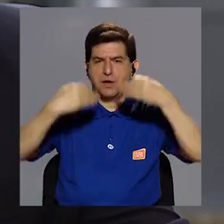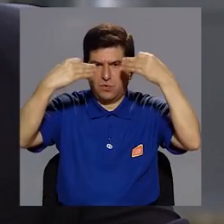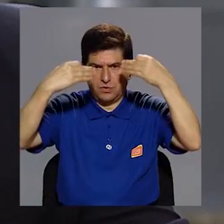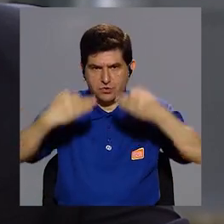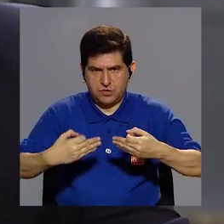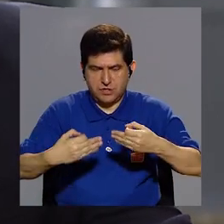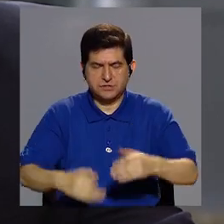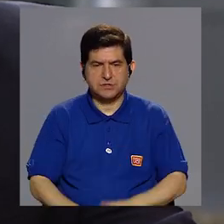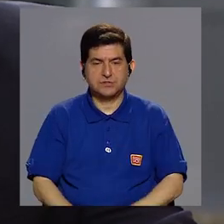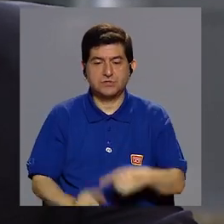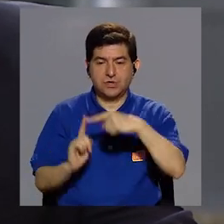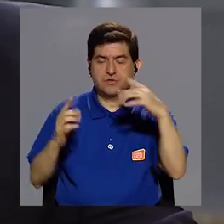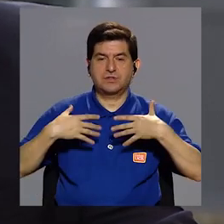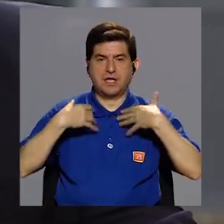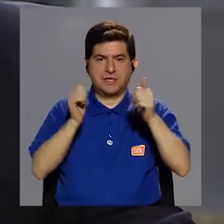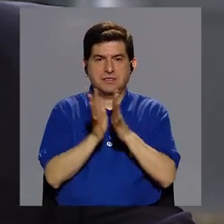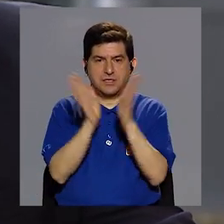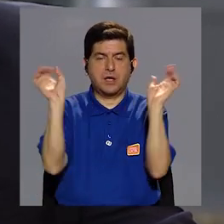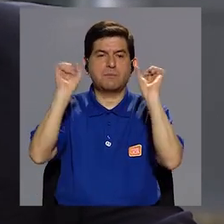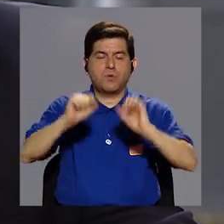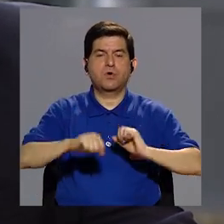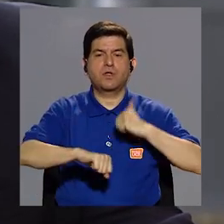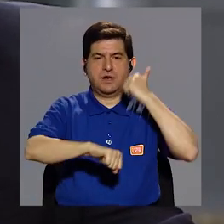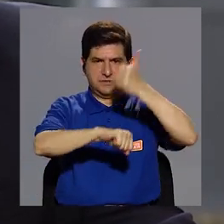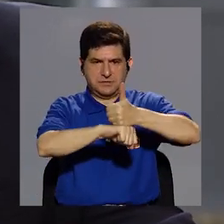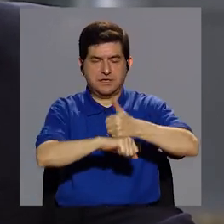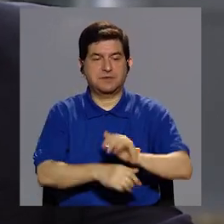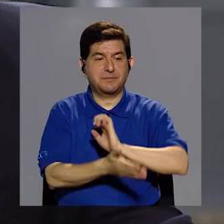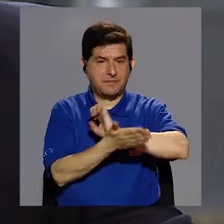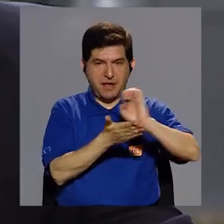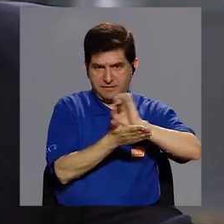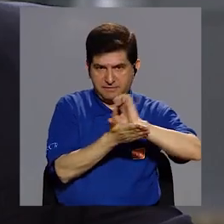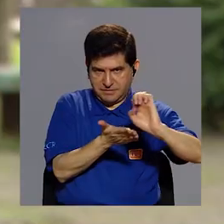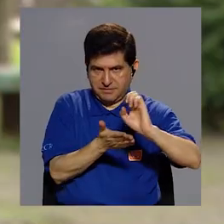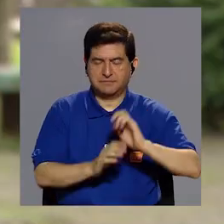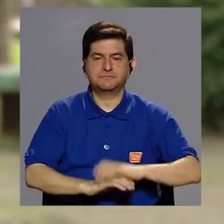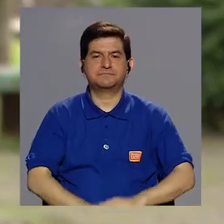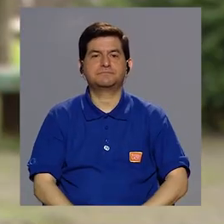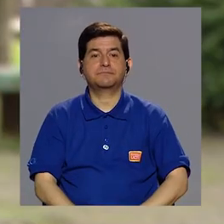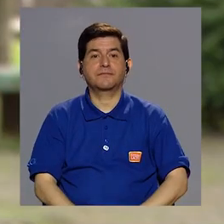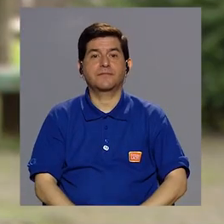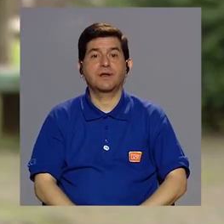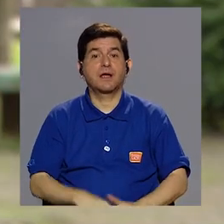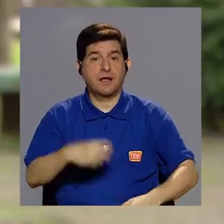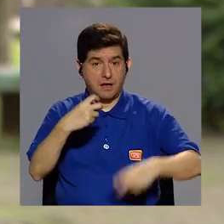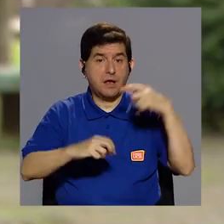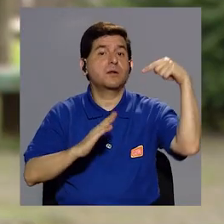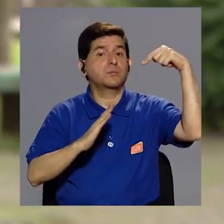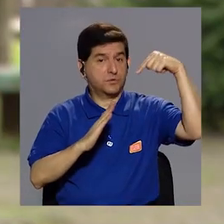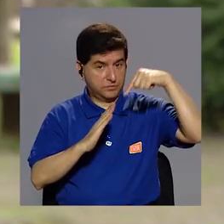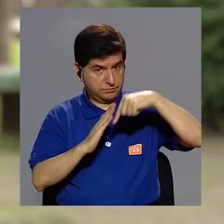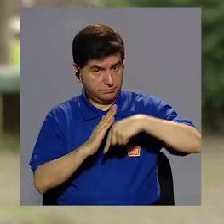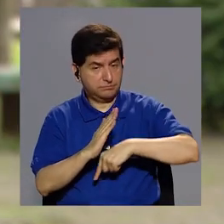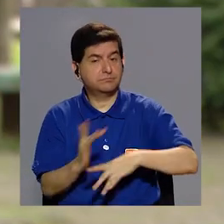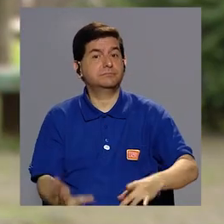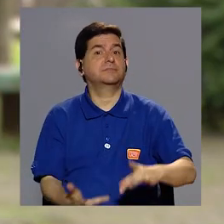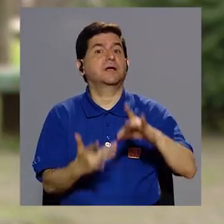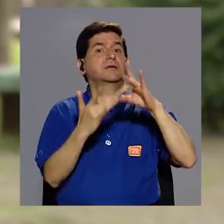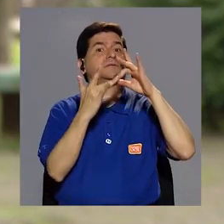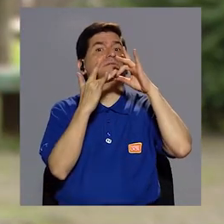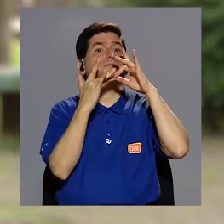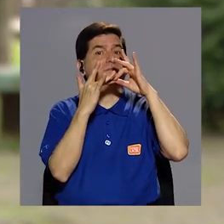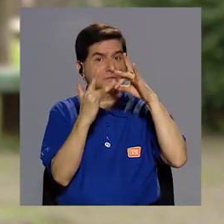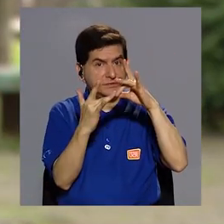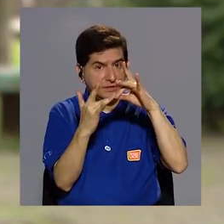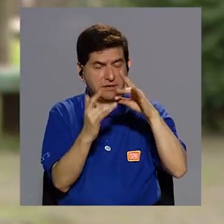medidas que desde la salud pública se puedan tomar para prevenir eso. El problema es muy grave, especialmente